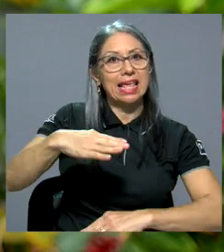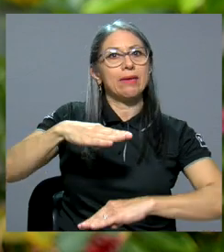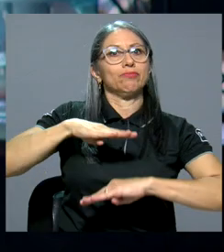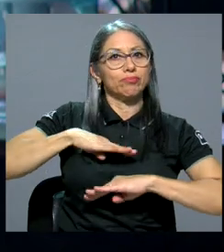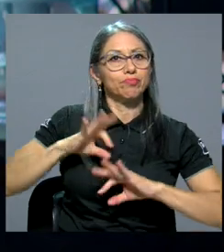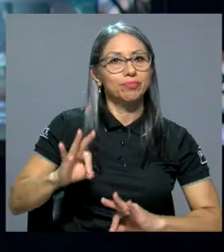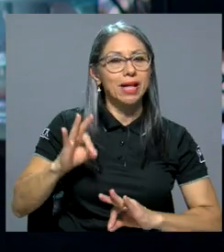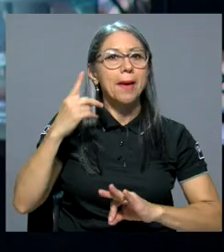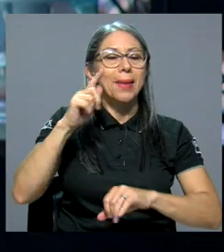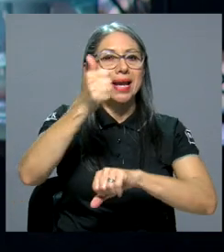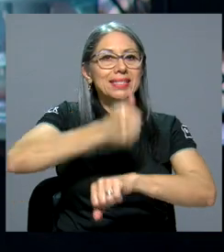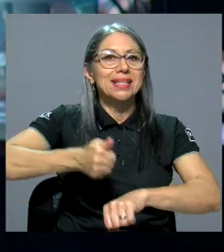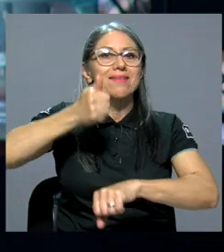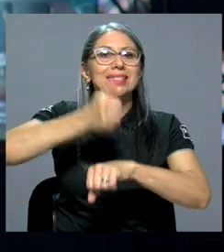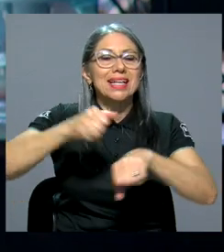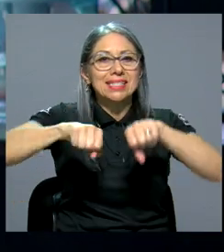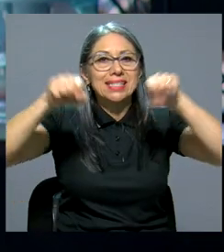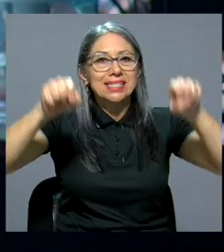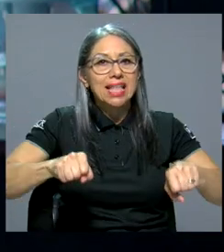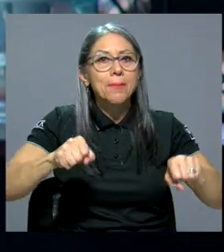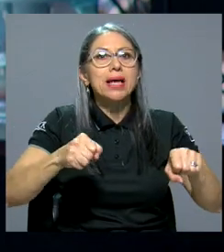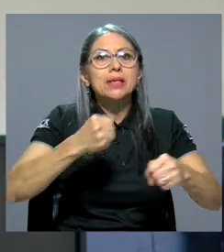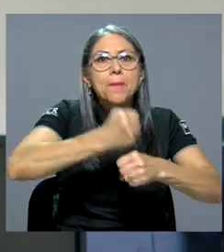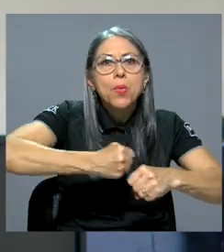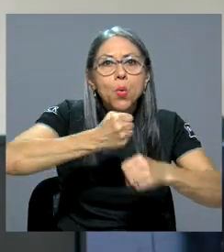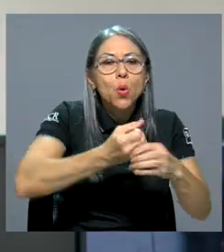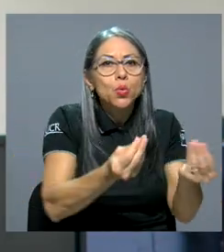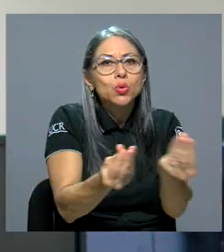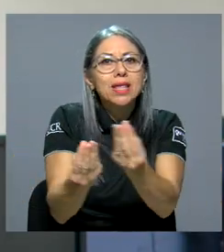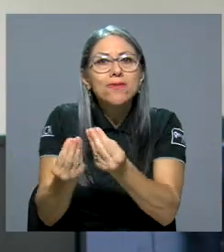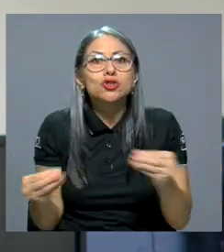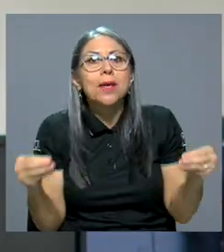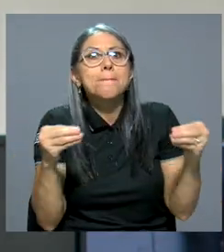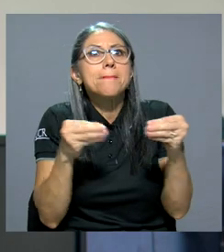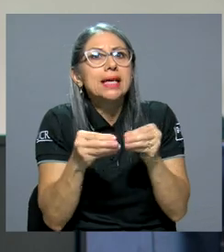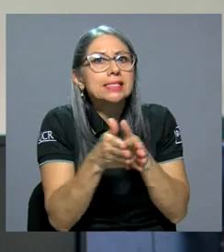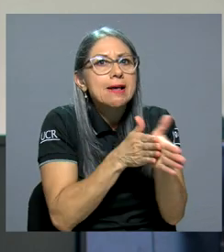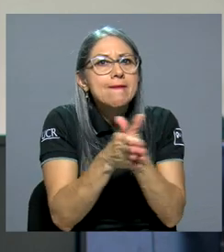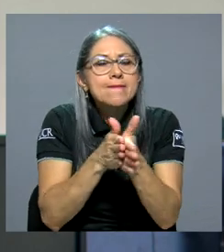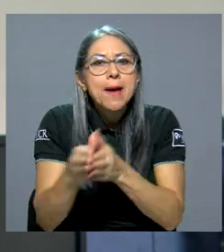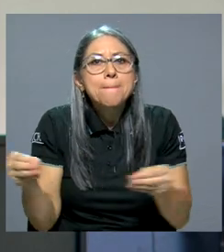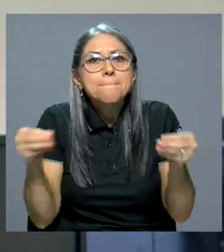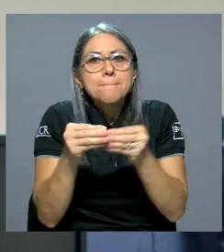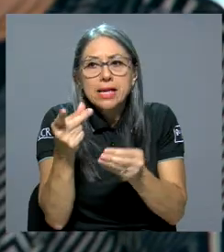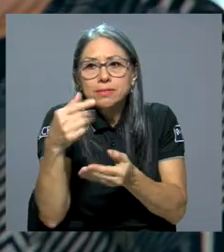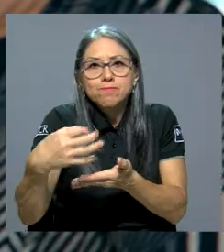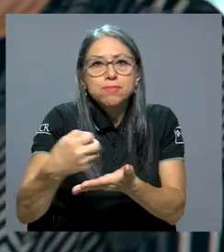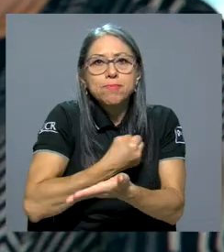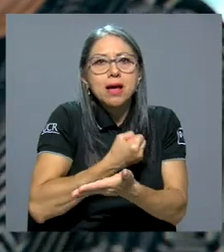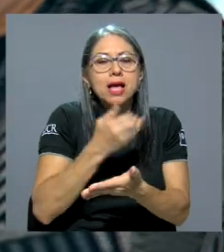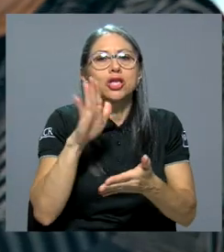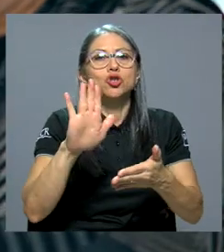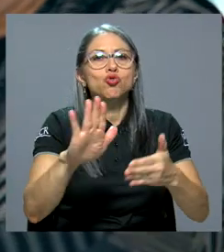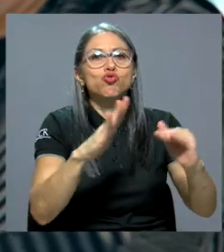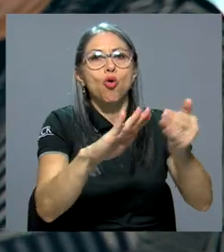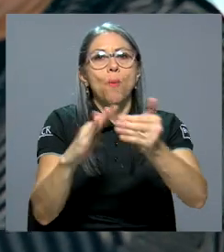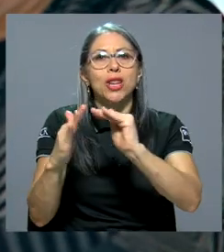a establecer sistemas productivos de mayor eficiencia y rentabilidad en sus comunidades